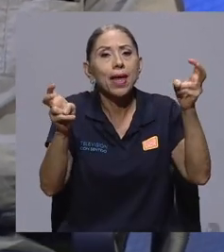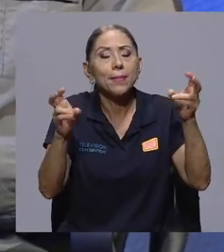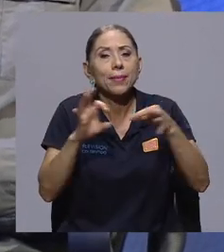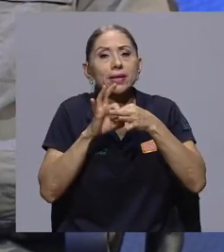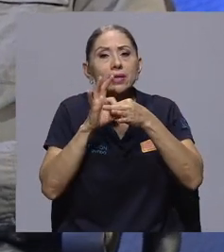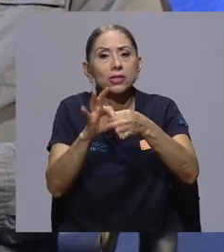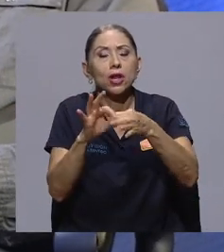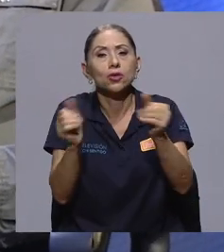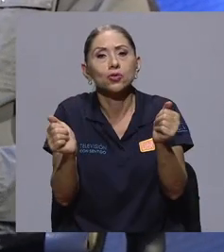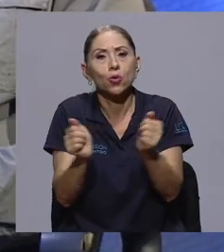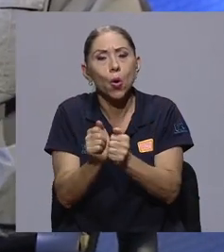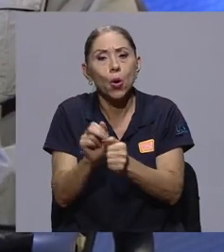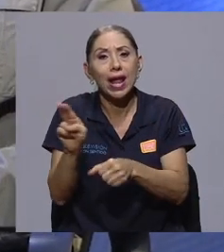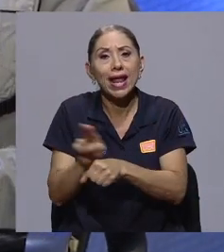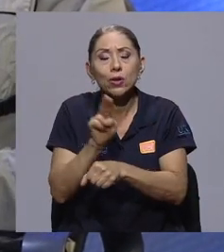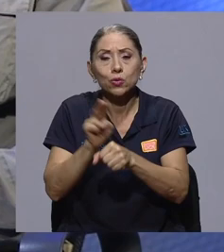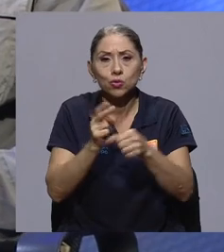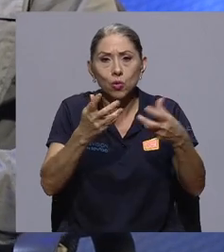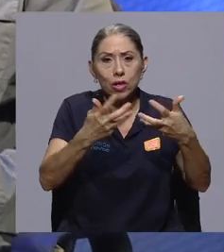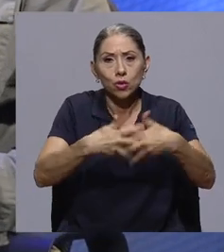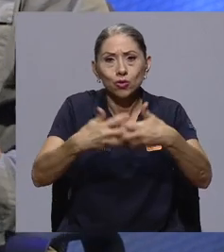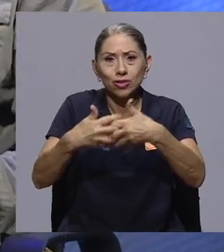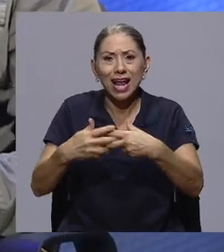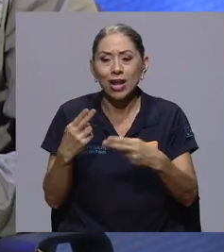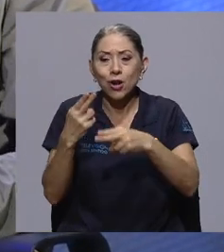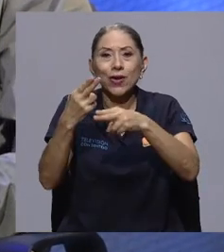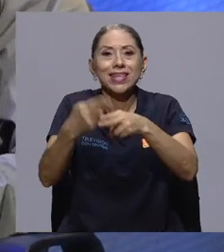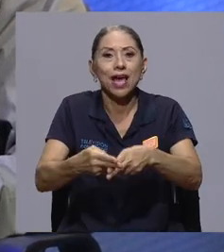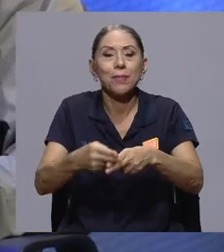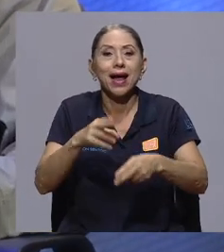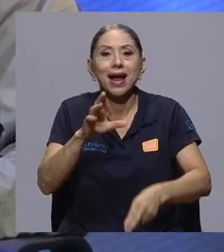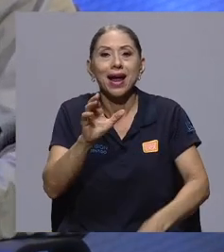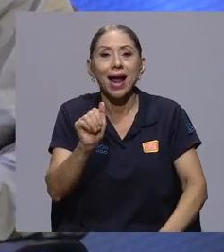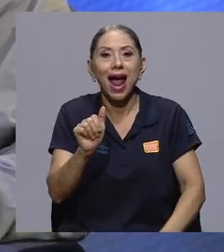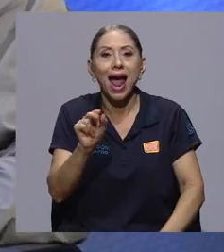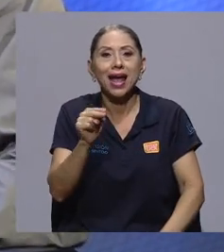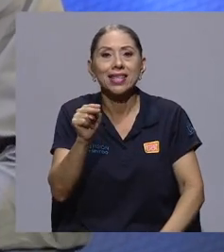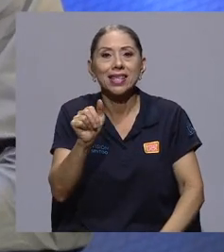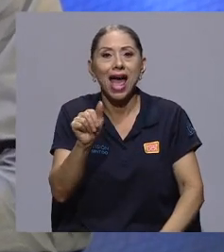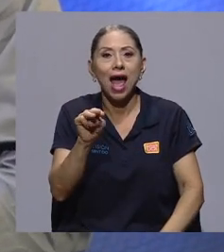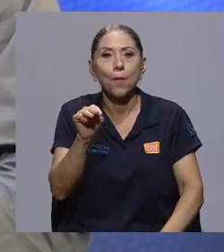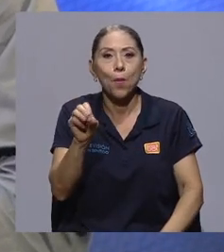relacionados con el uso industrial, lo que llaman cáñamo.